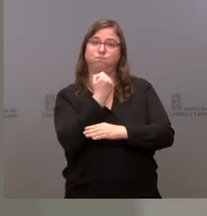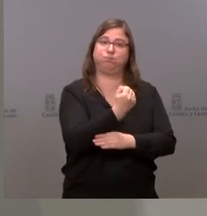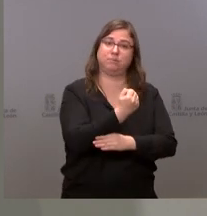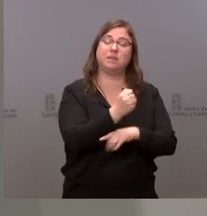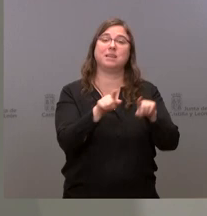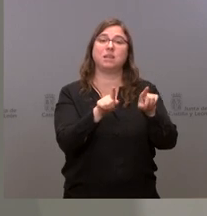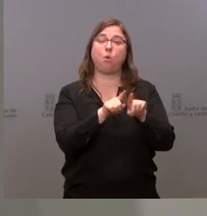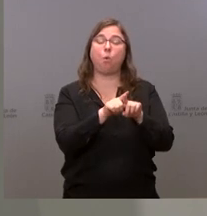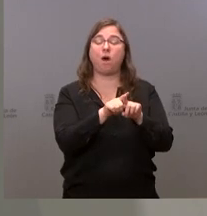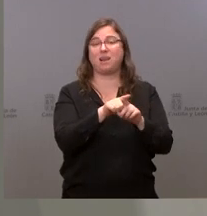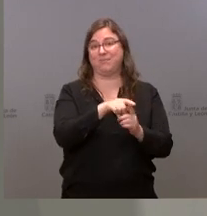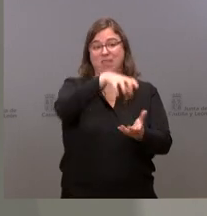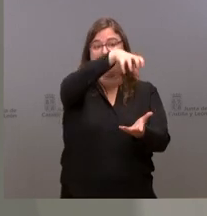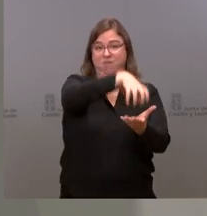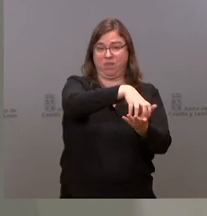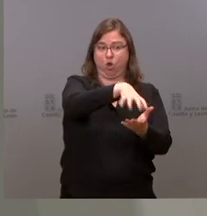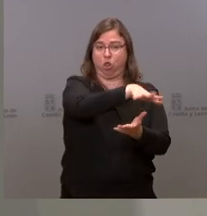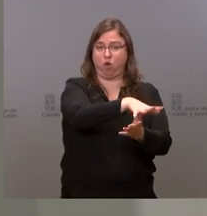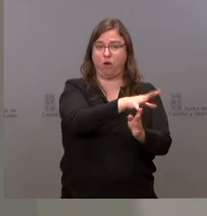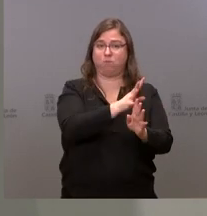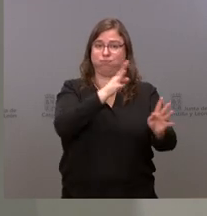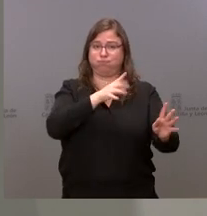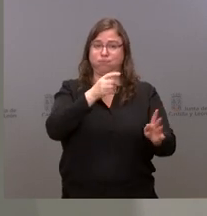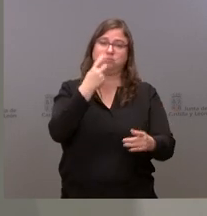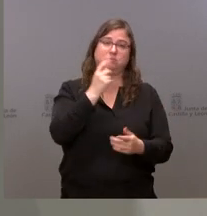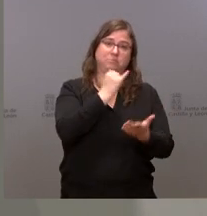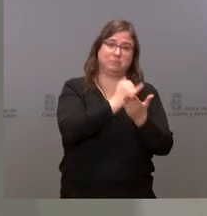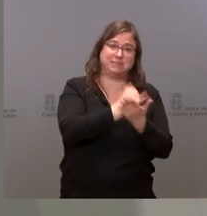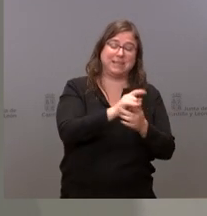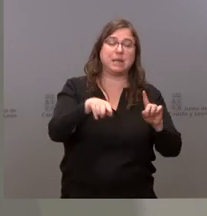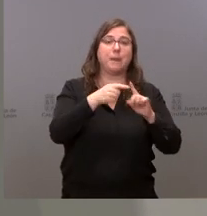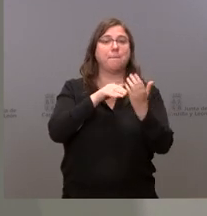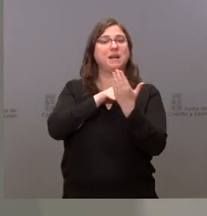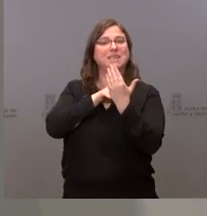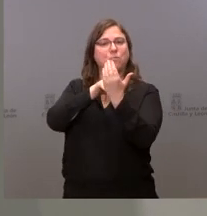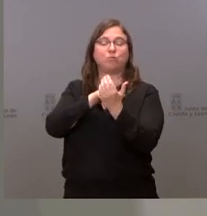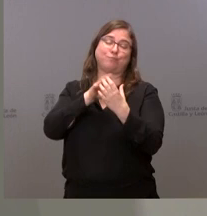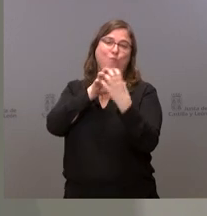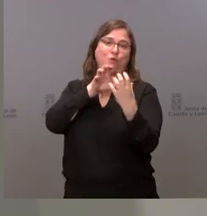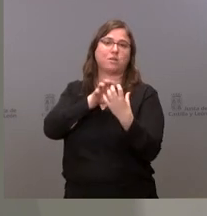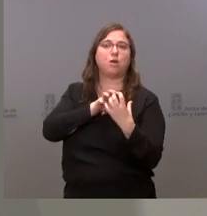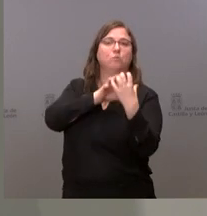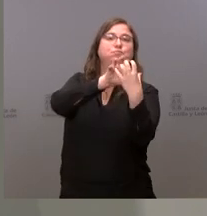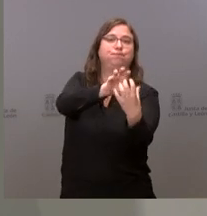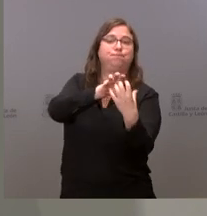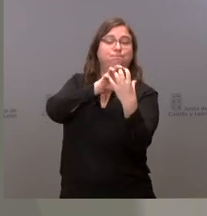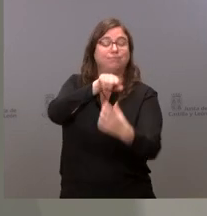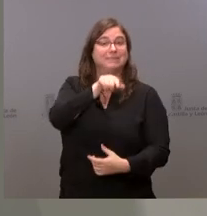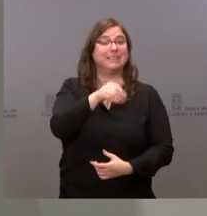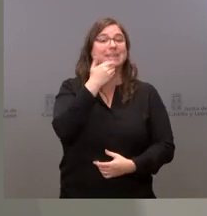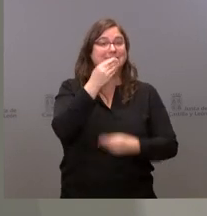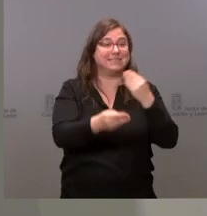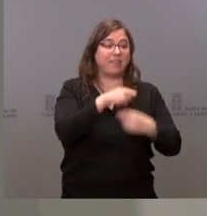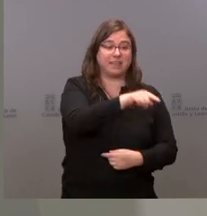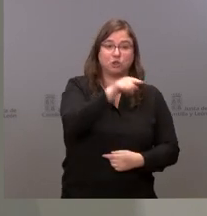fijas y de las unidades móviles que se destinarían a los lugares de mayor incidencia llevaría aparejados no